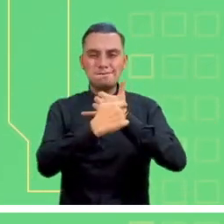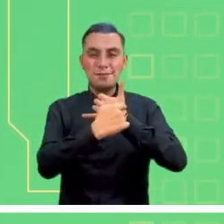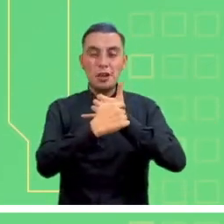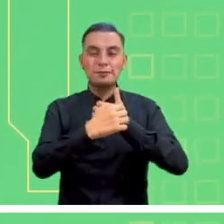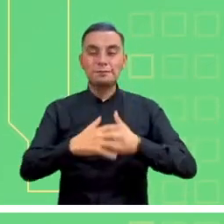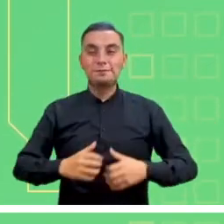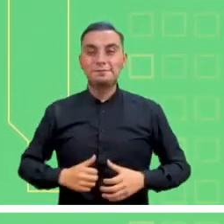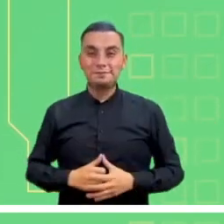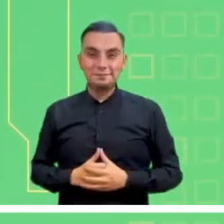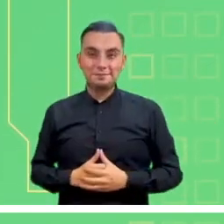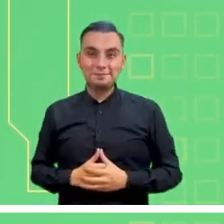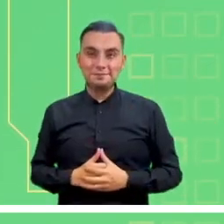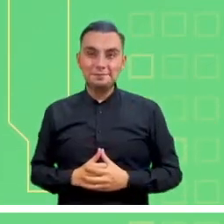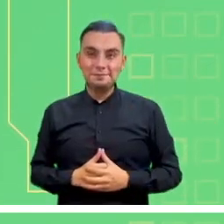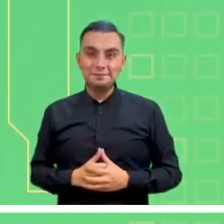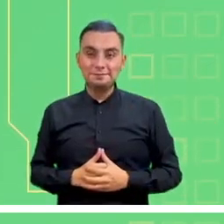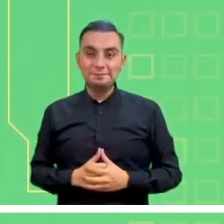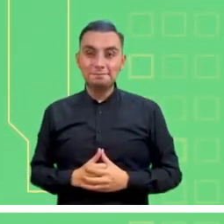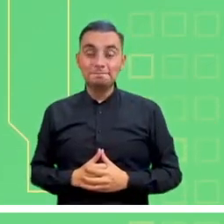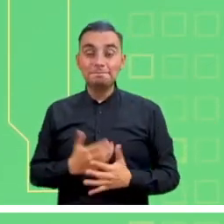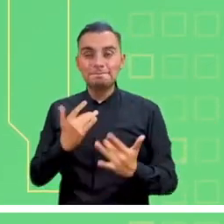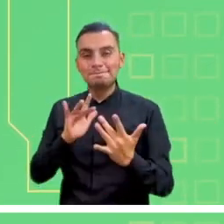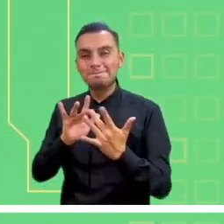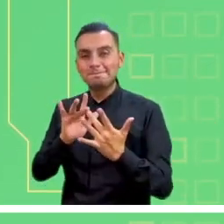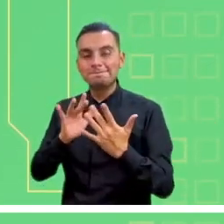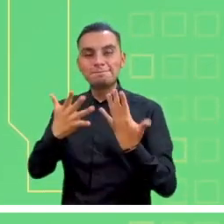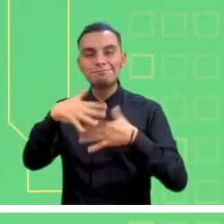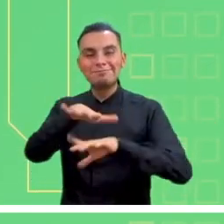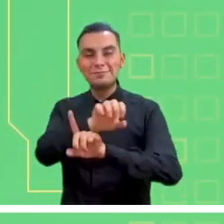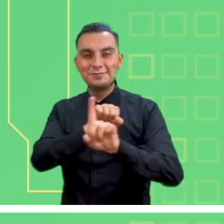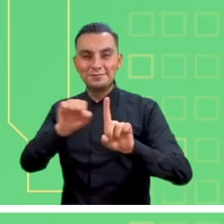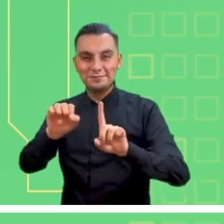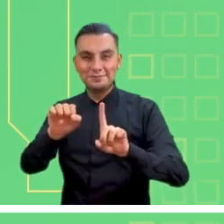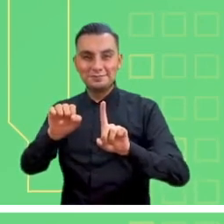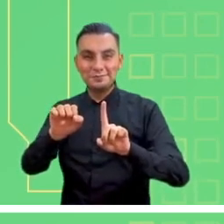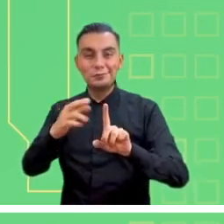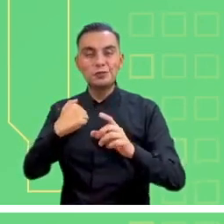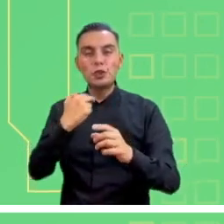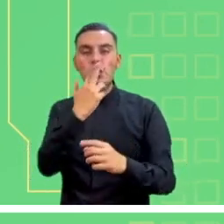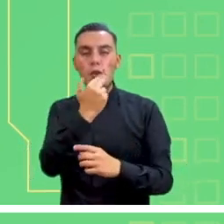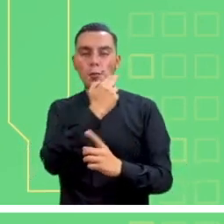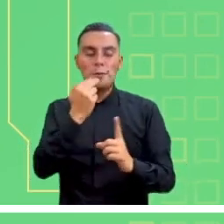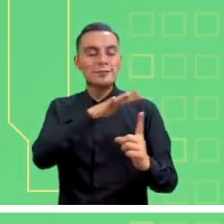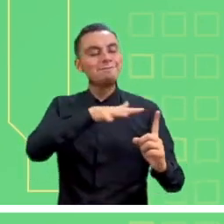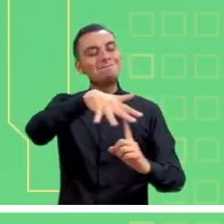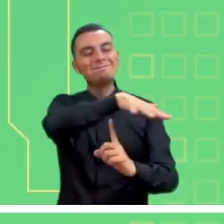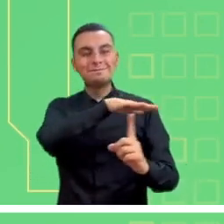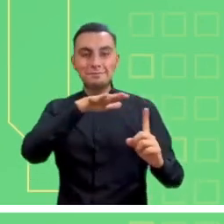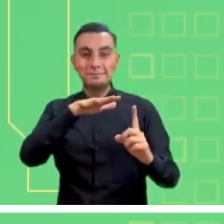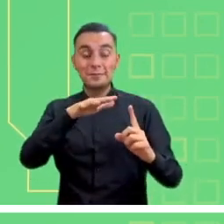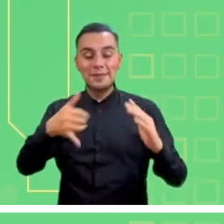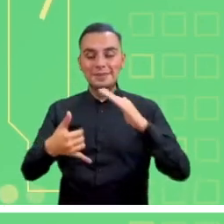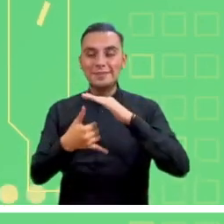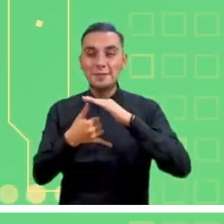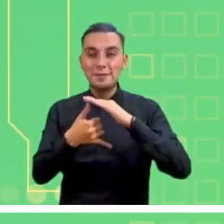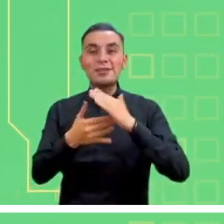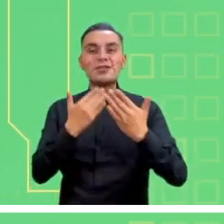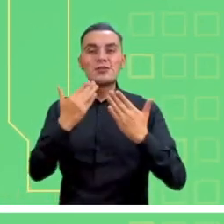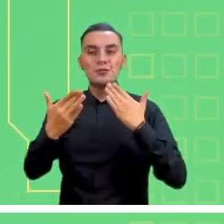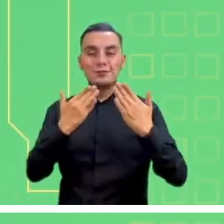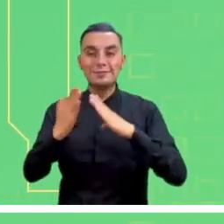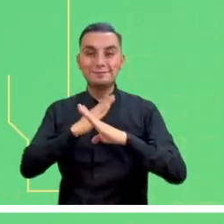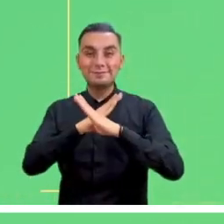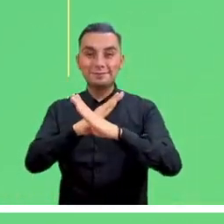Alerta naranja por tiempo lluvioso en el centro y norte del Océano Pacífico. Los inspiramos en nuestras redes